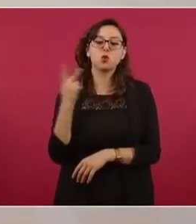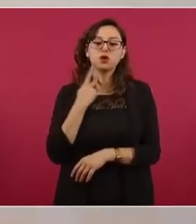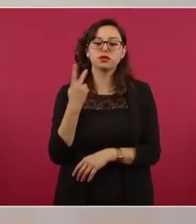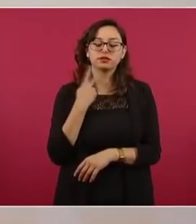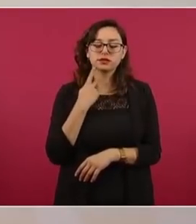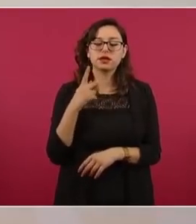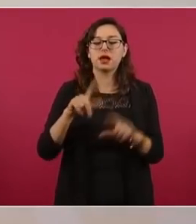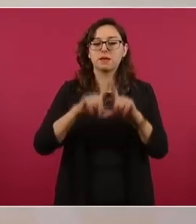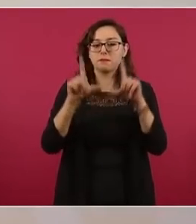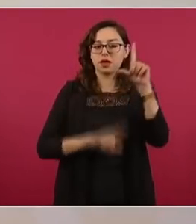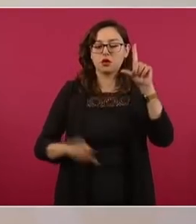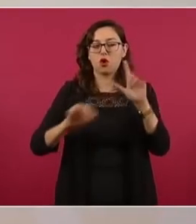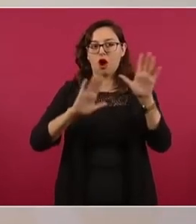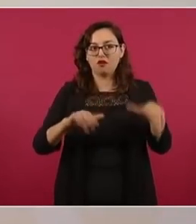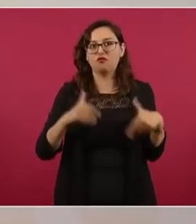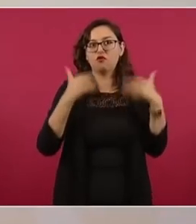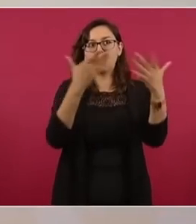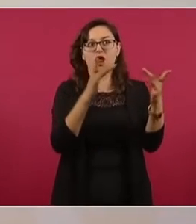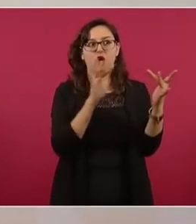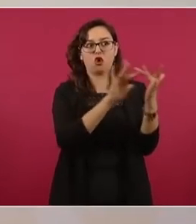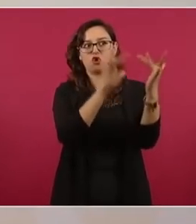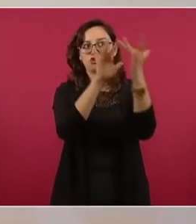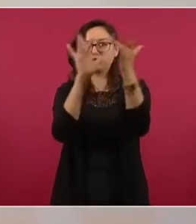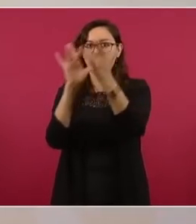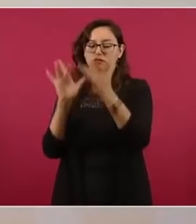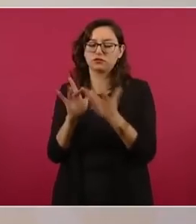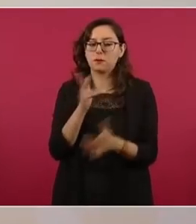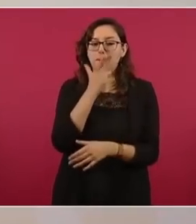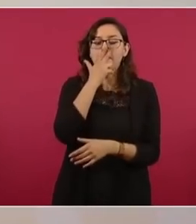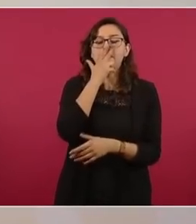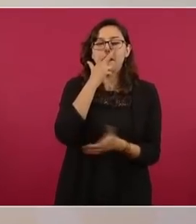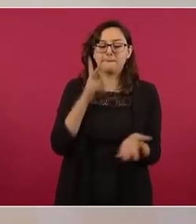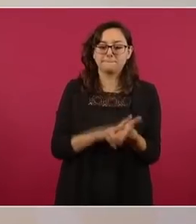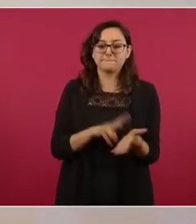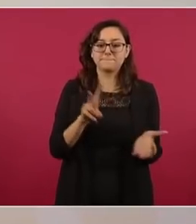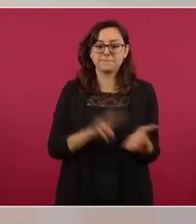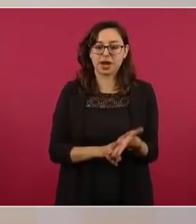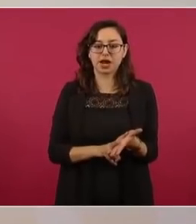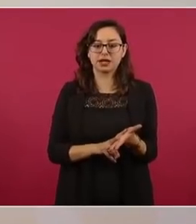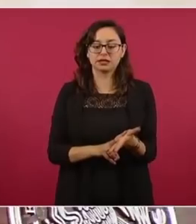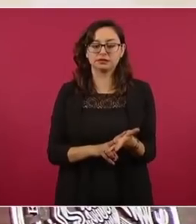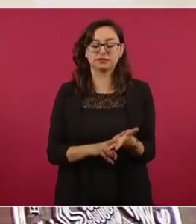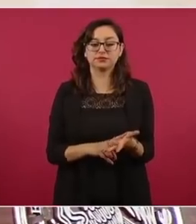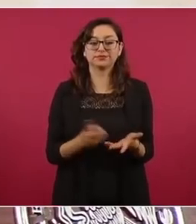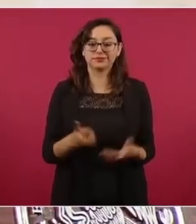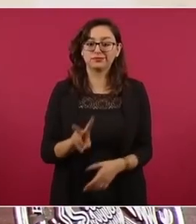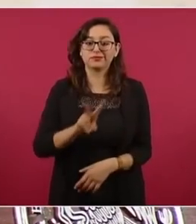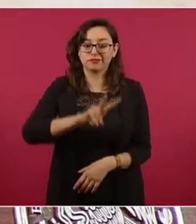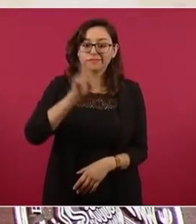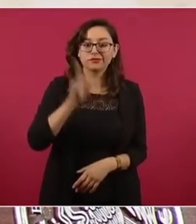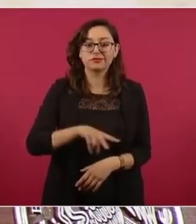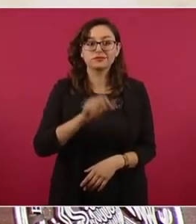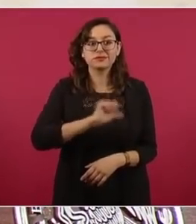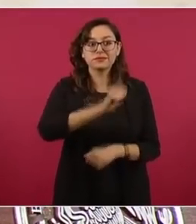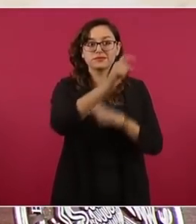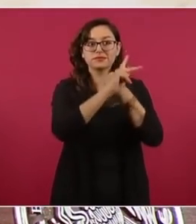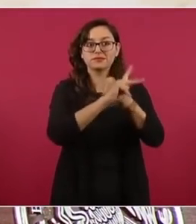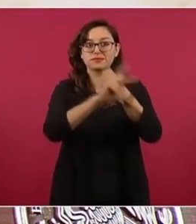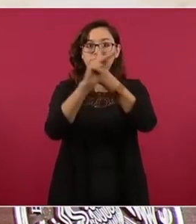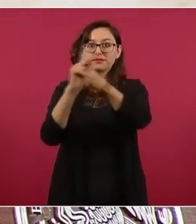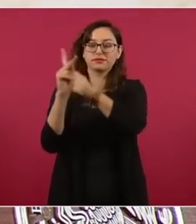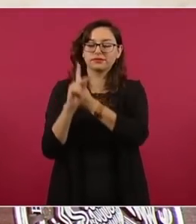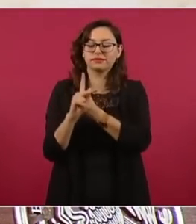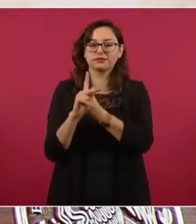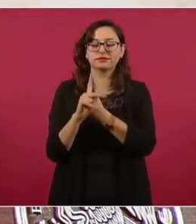de nuestro país y el amor que le tienen los pueblos de otros países